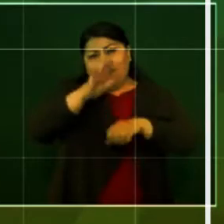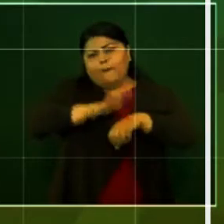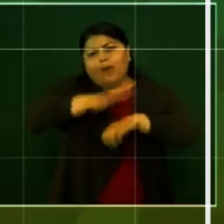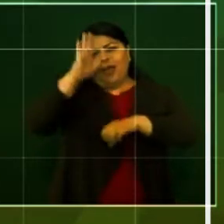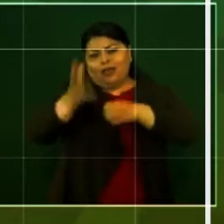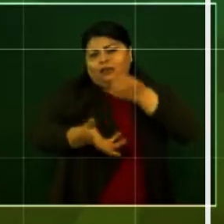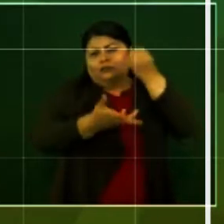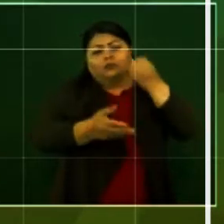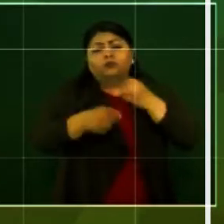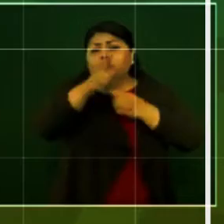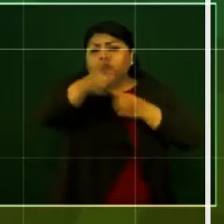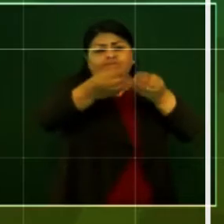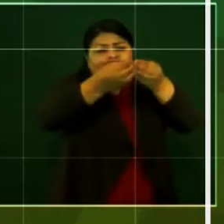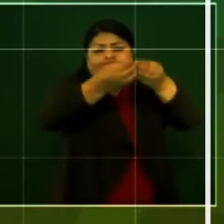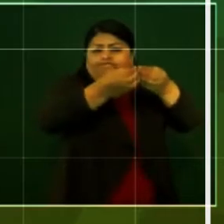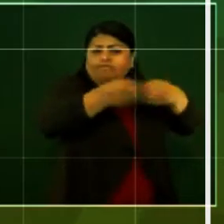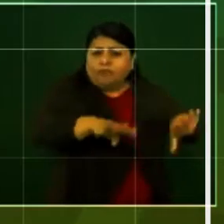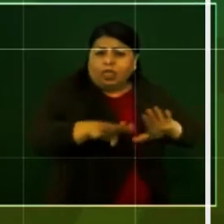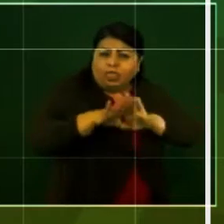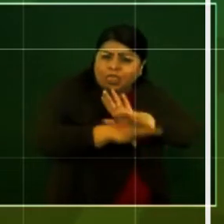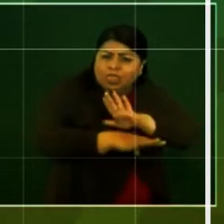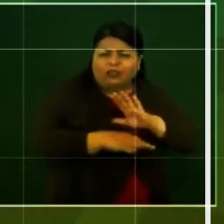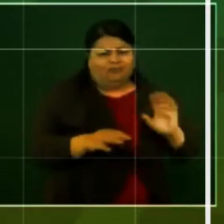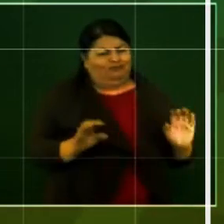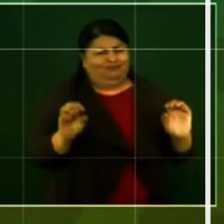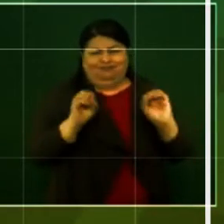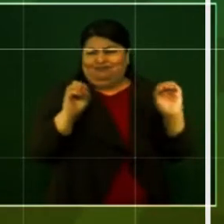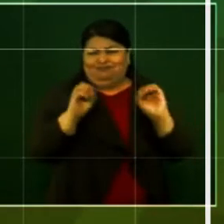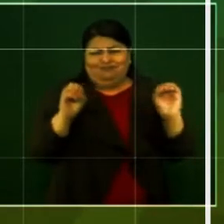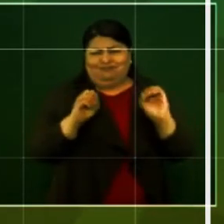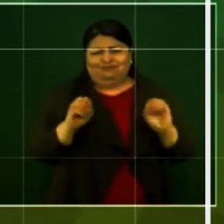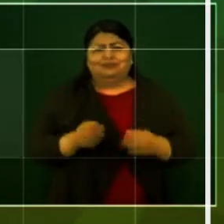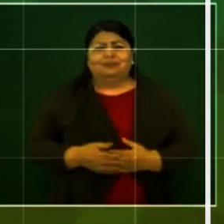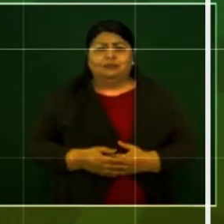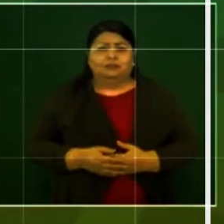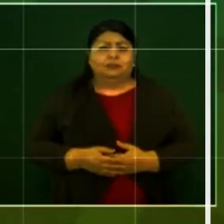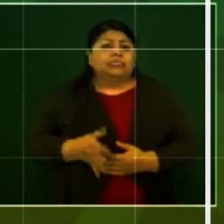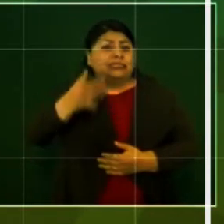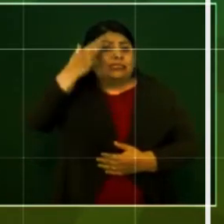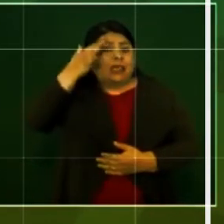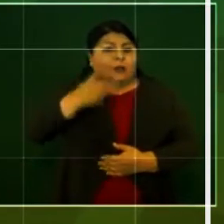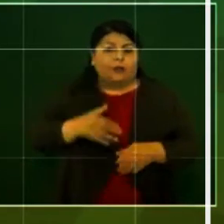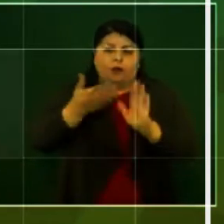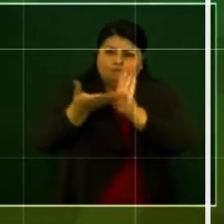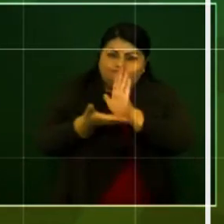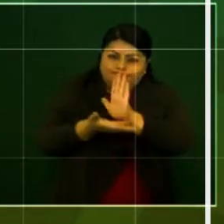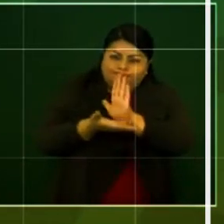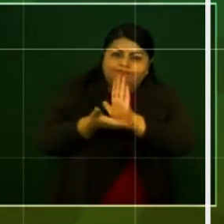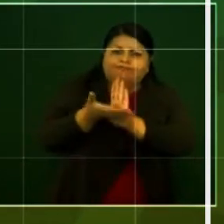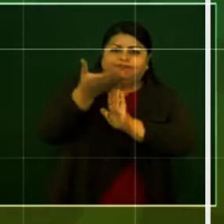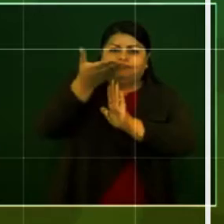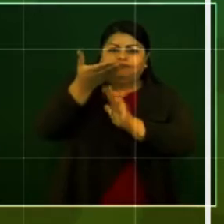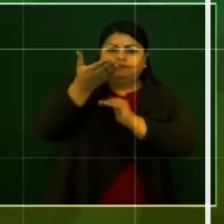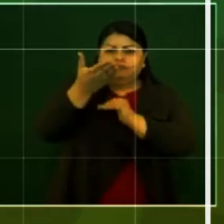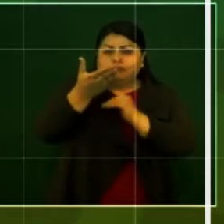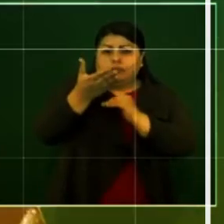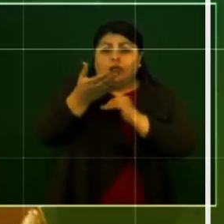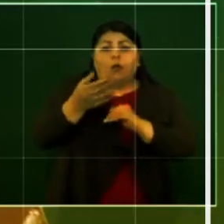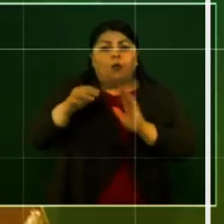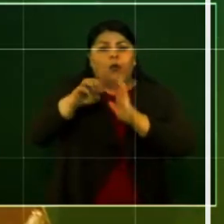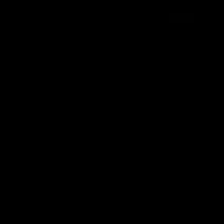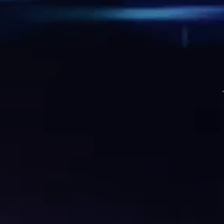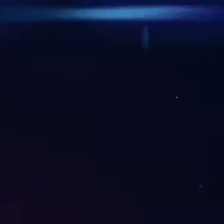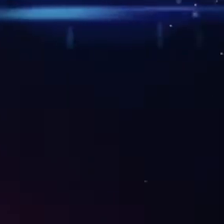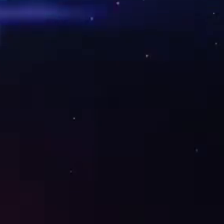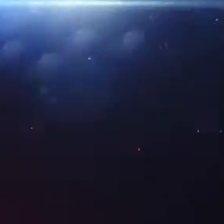perder porque los incrementos están por encima de la inflación.